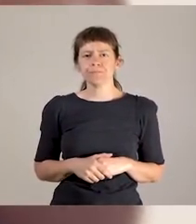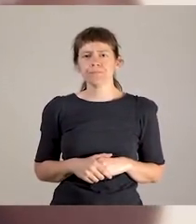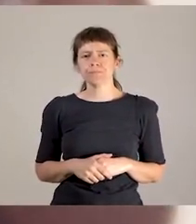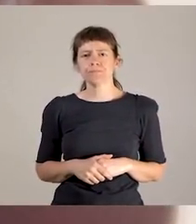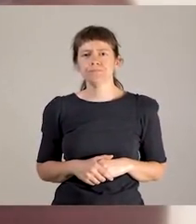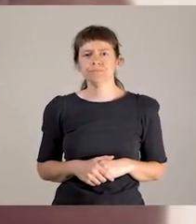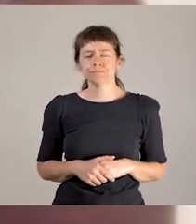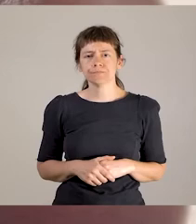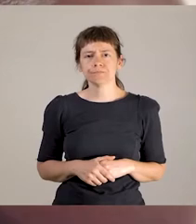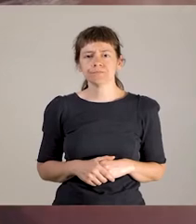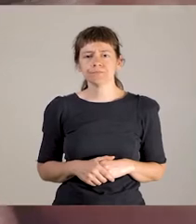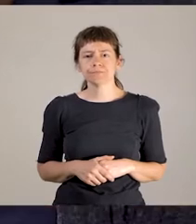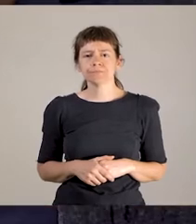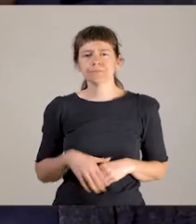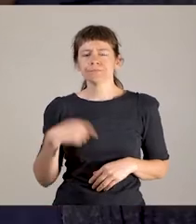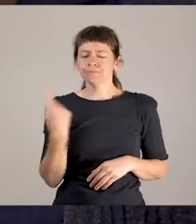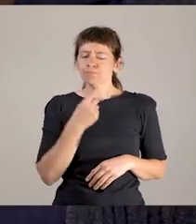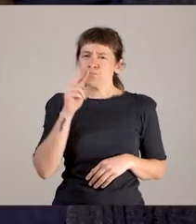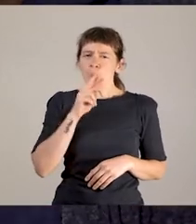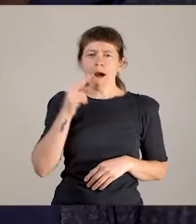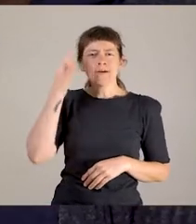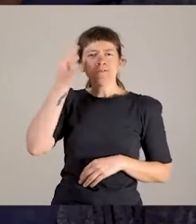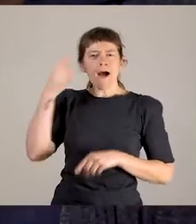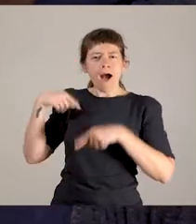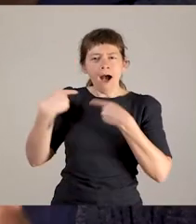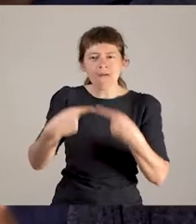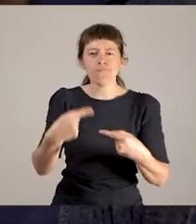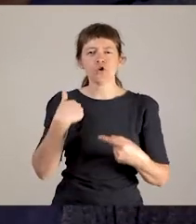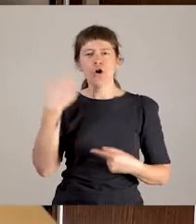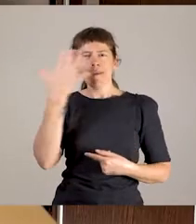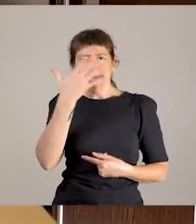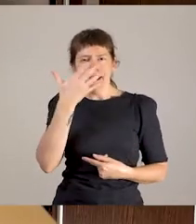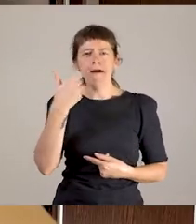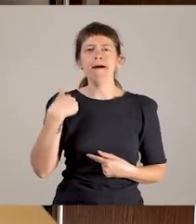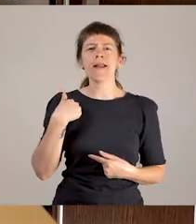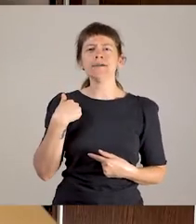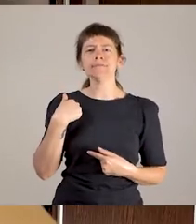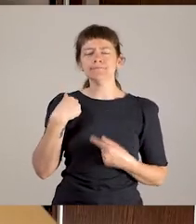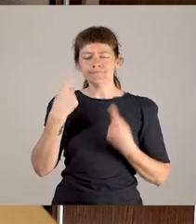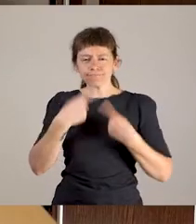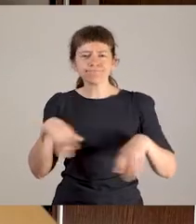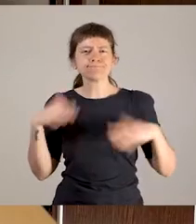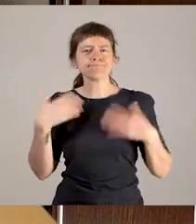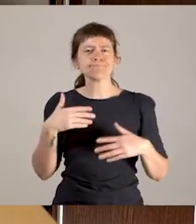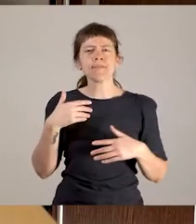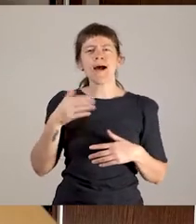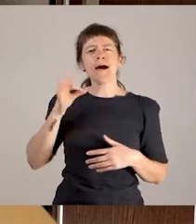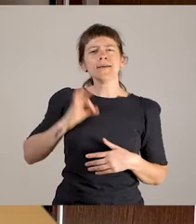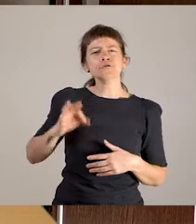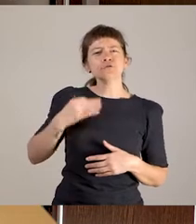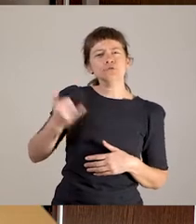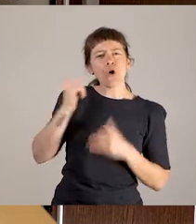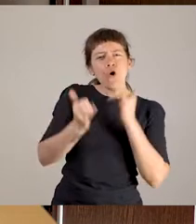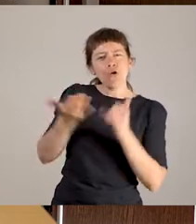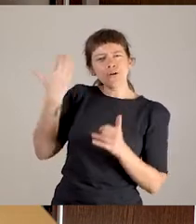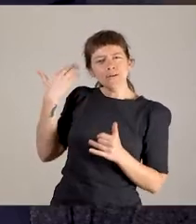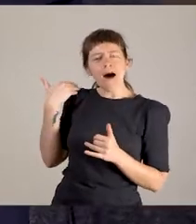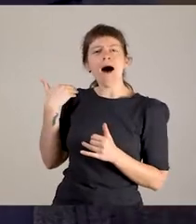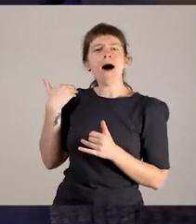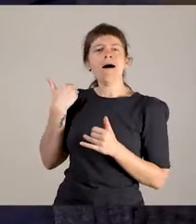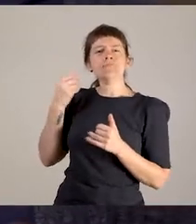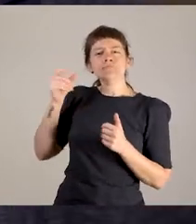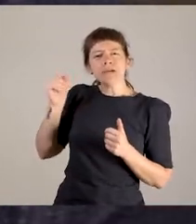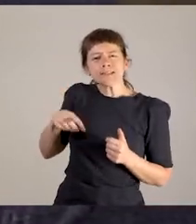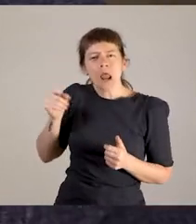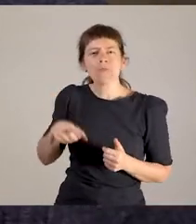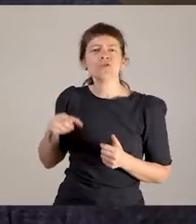afro-negras contribuyeron a desarticular toda la esclavización y el colonialismo. Y esa historia la tenemos que recuperar, la